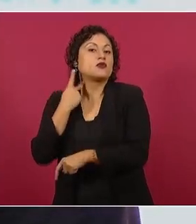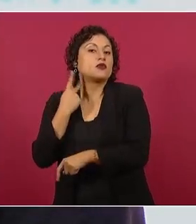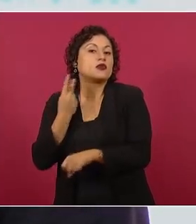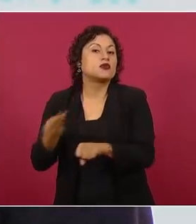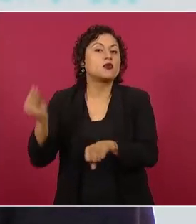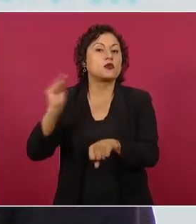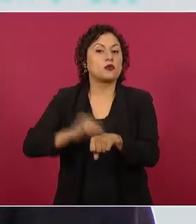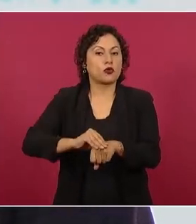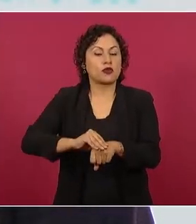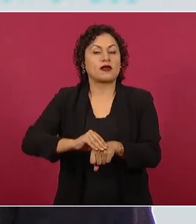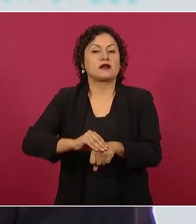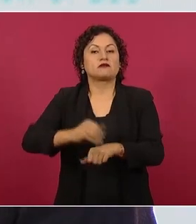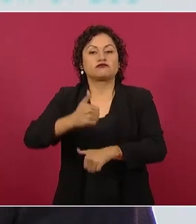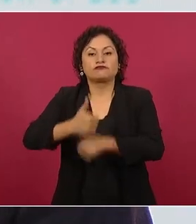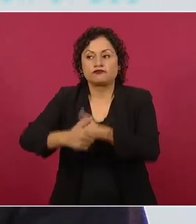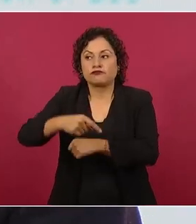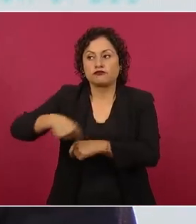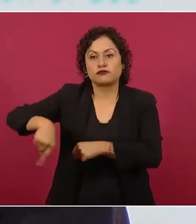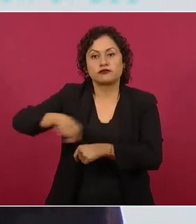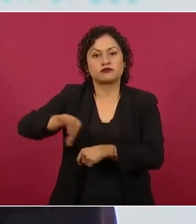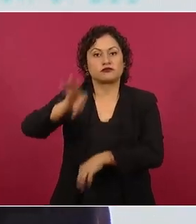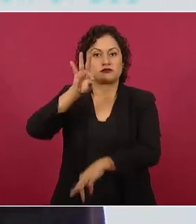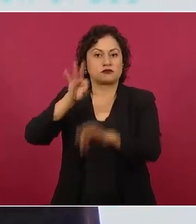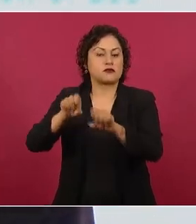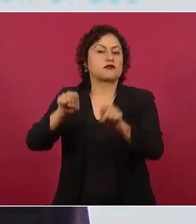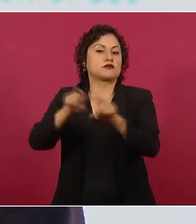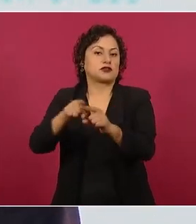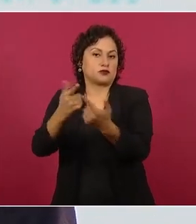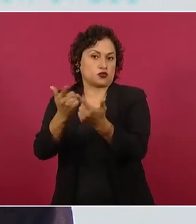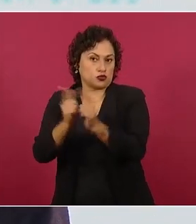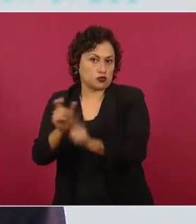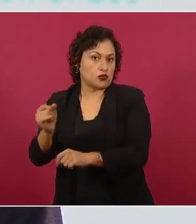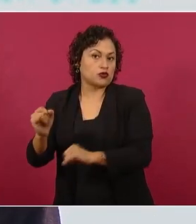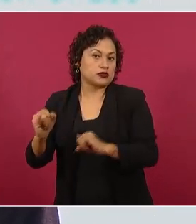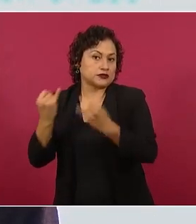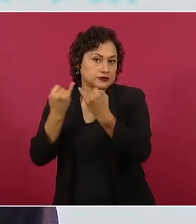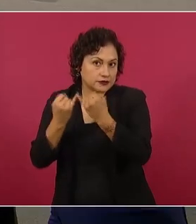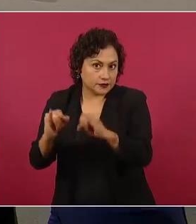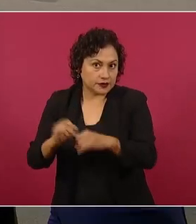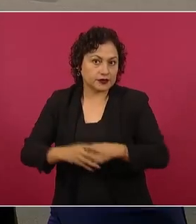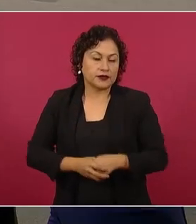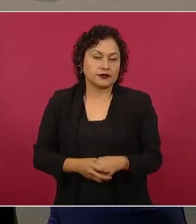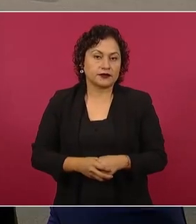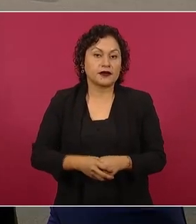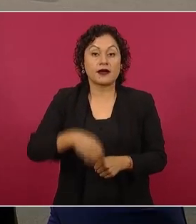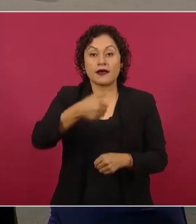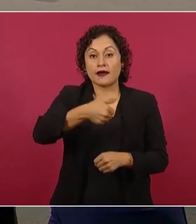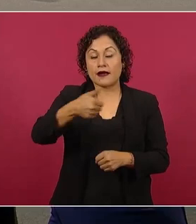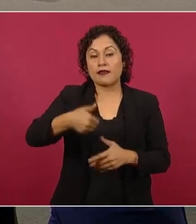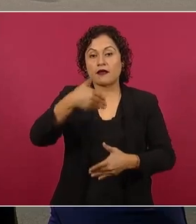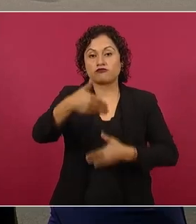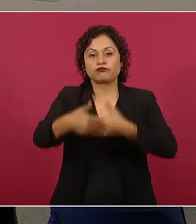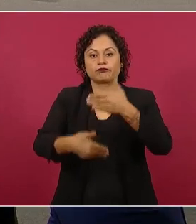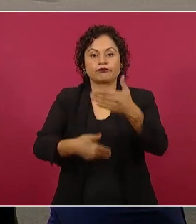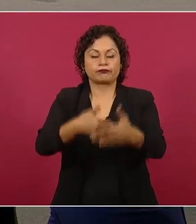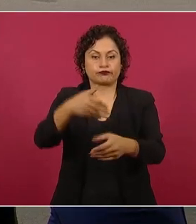independientes. Igual forma se aplicaría en cada elección legislativa local.